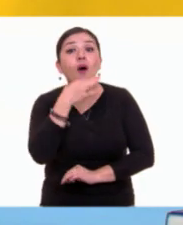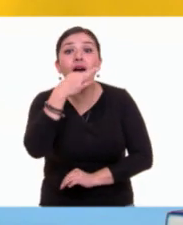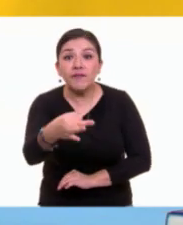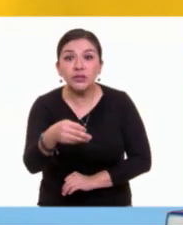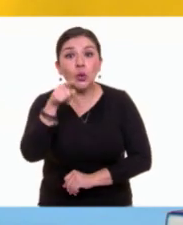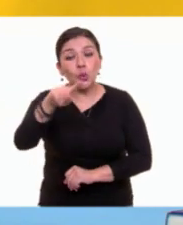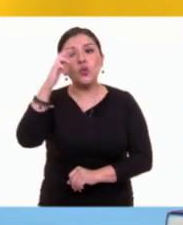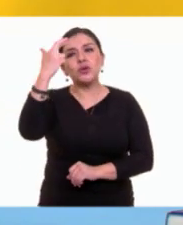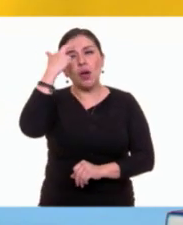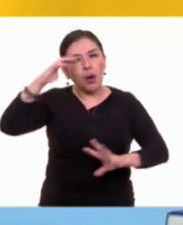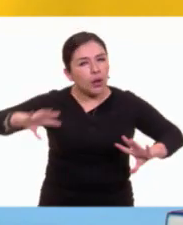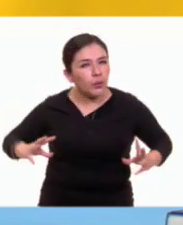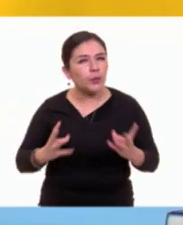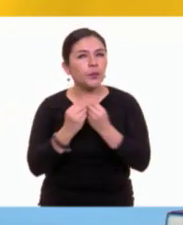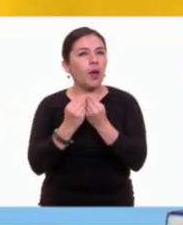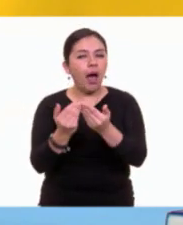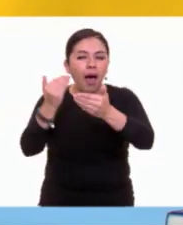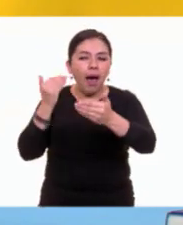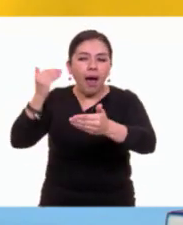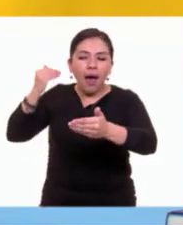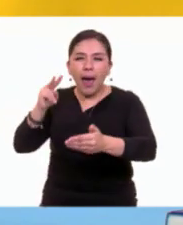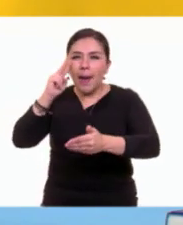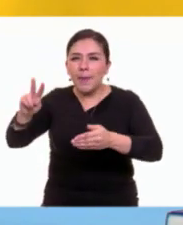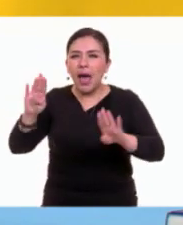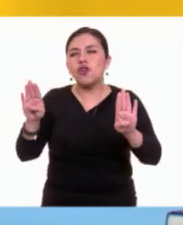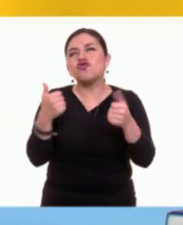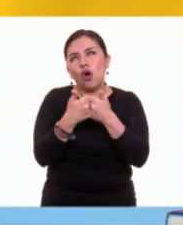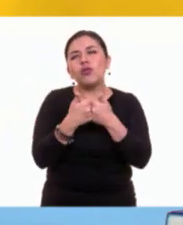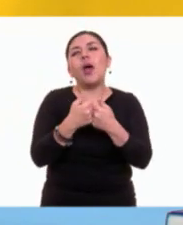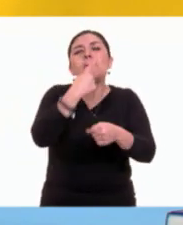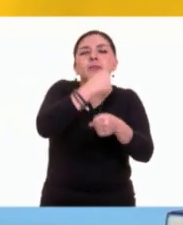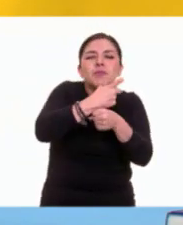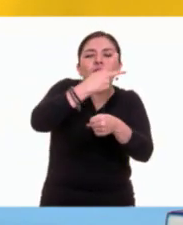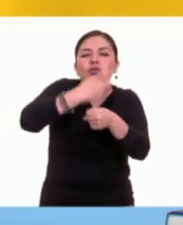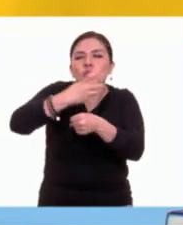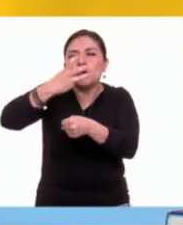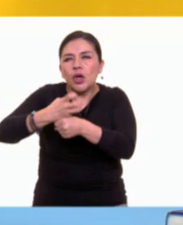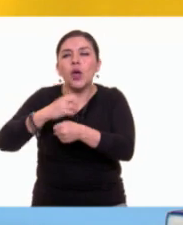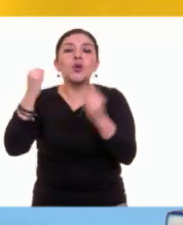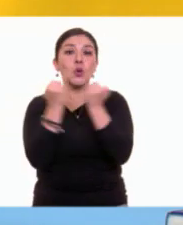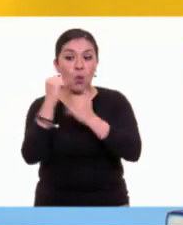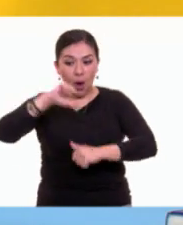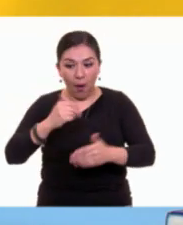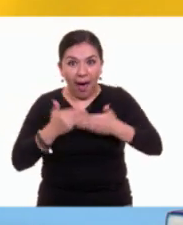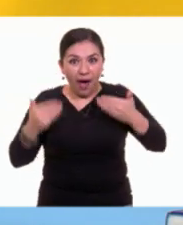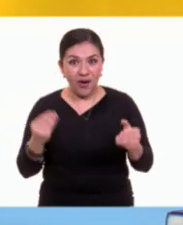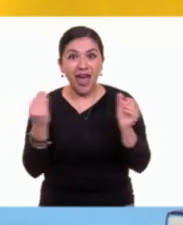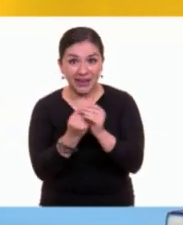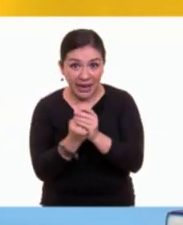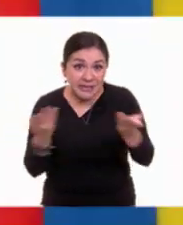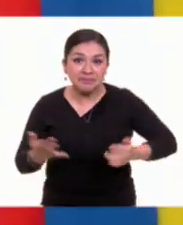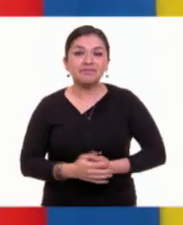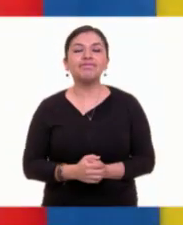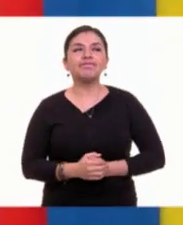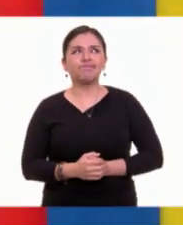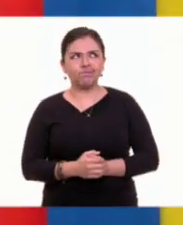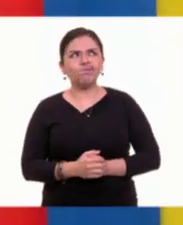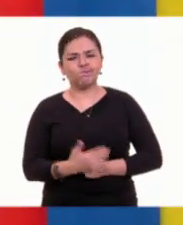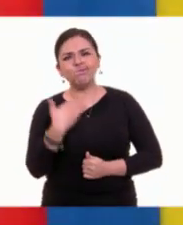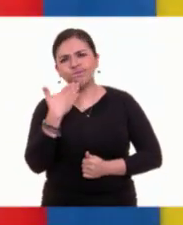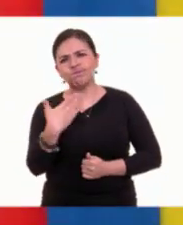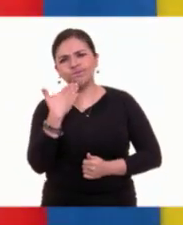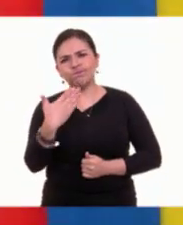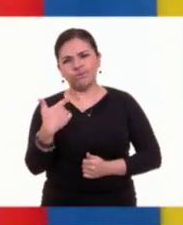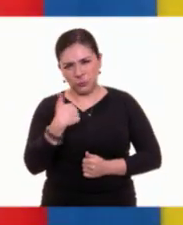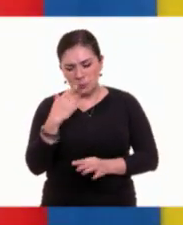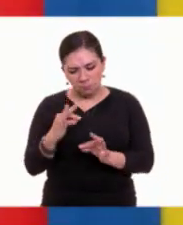recuerden todo lo que ya hemos visto tanto en grados anteriores como en clases también. ¿De acuerdo? De acuerdo, de acuerdo.